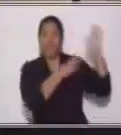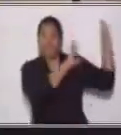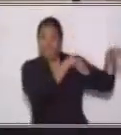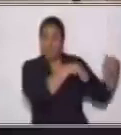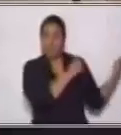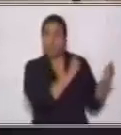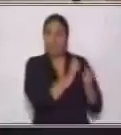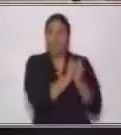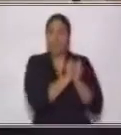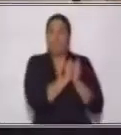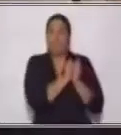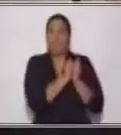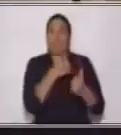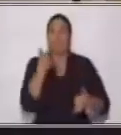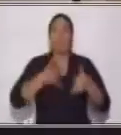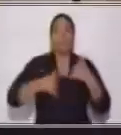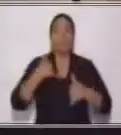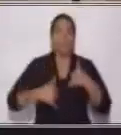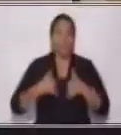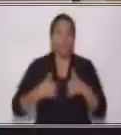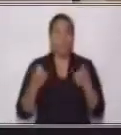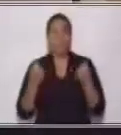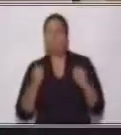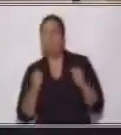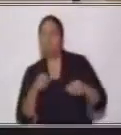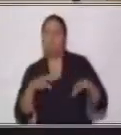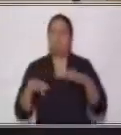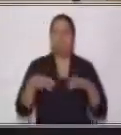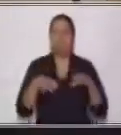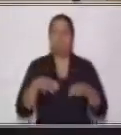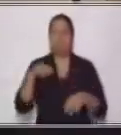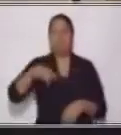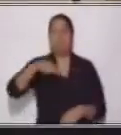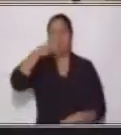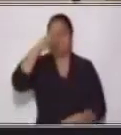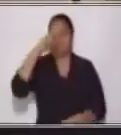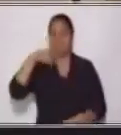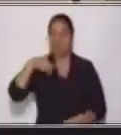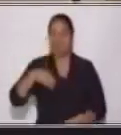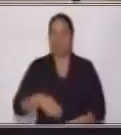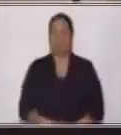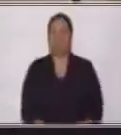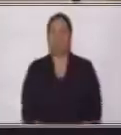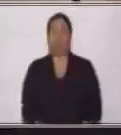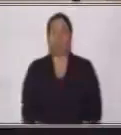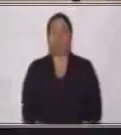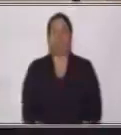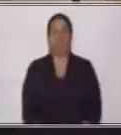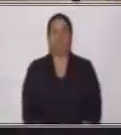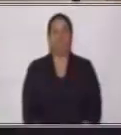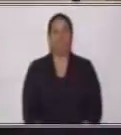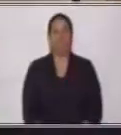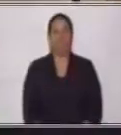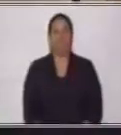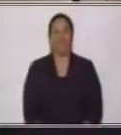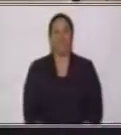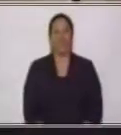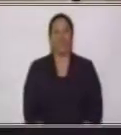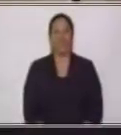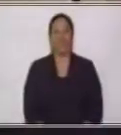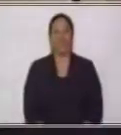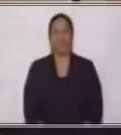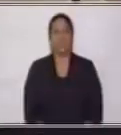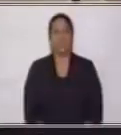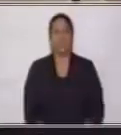todas estas actividades bonitas que vamos a trabajar el día de hoy. Muy bien. También vamos a